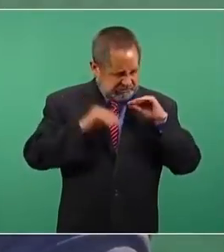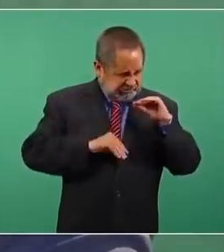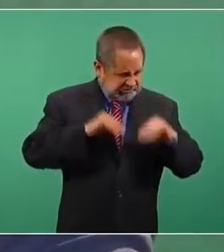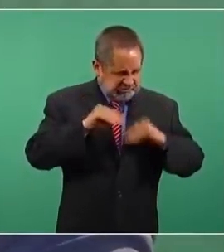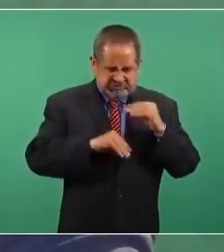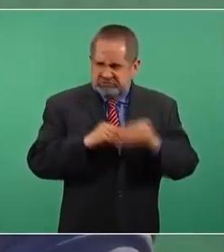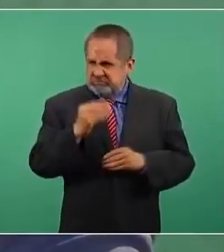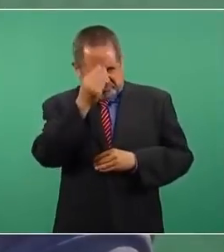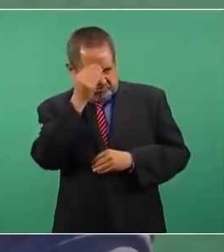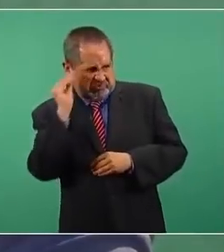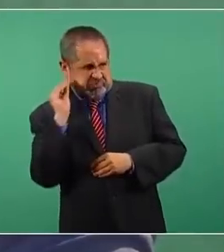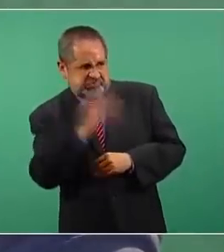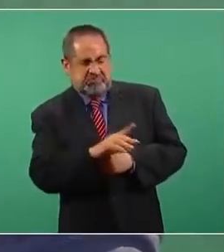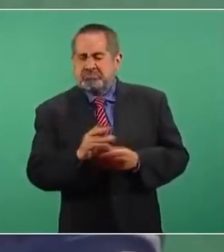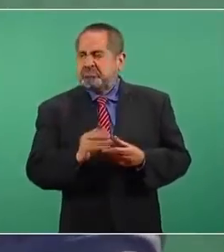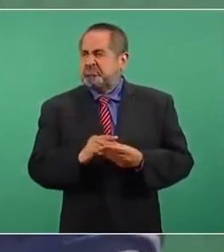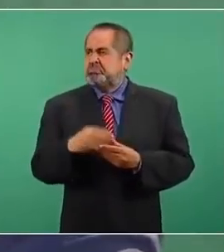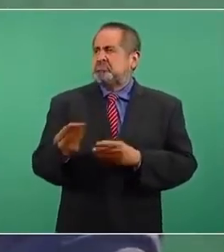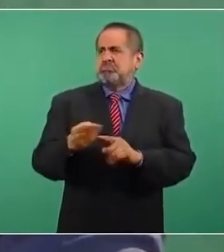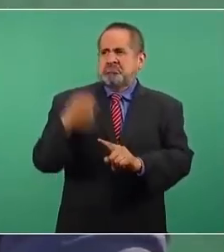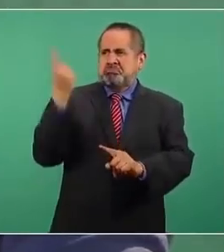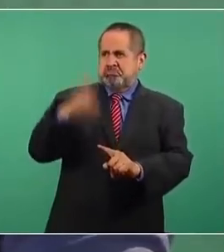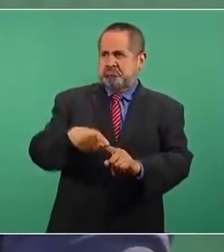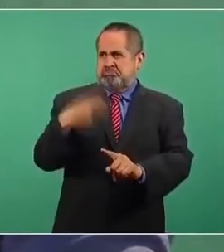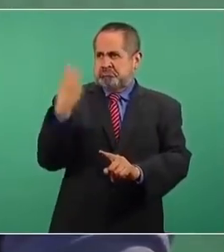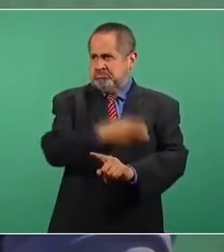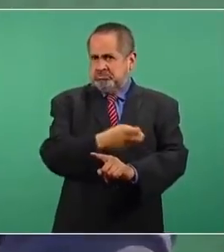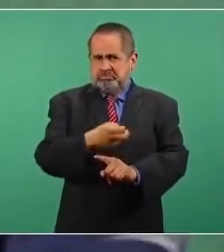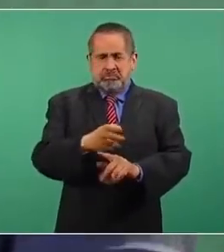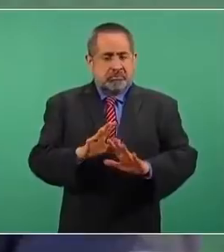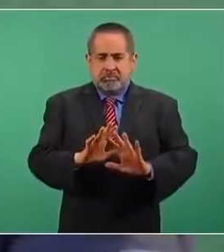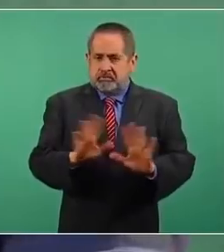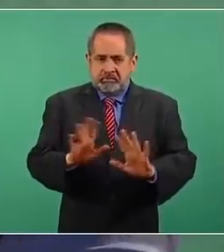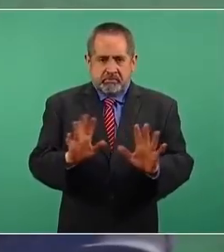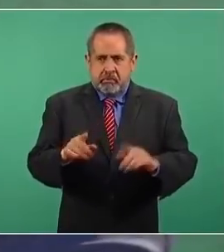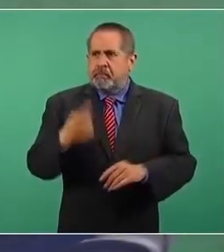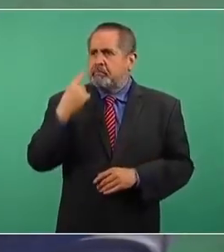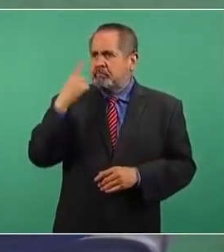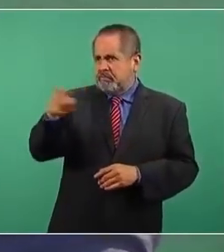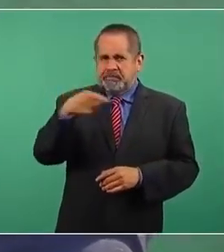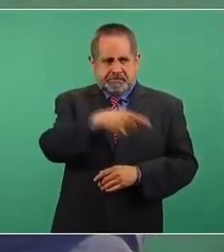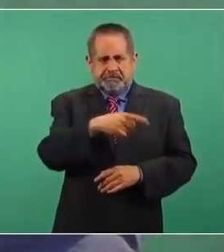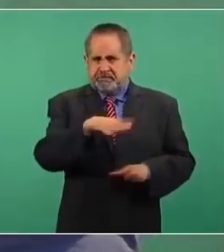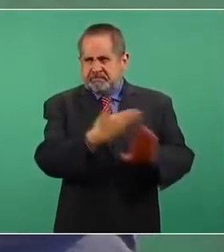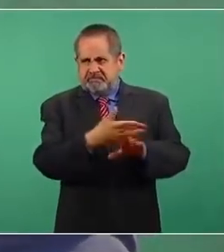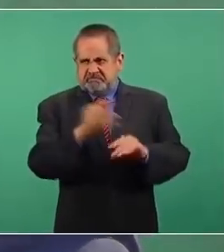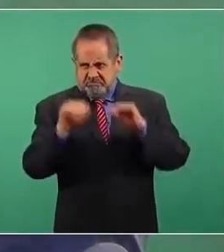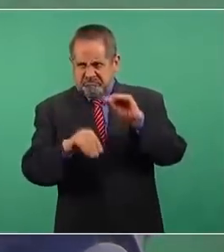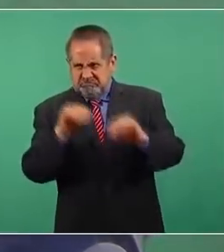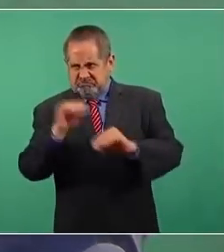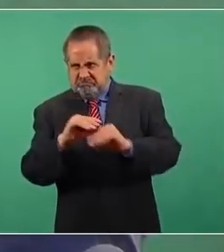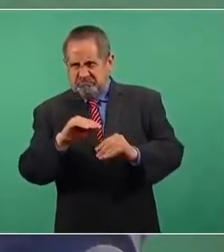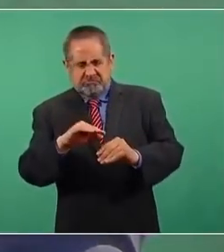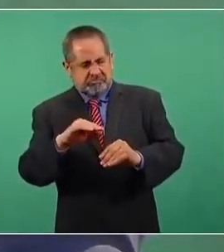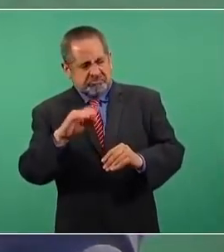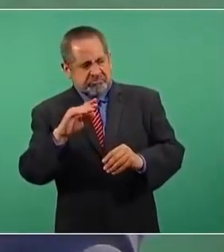ni doy órdenes de que se fabriquen expedientes en contra de nadie.